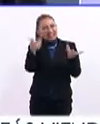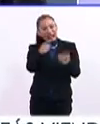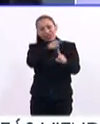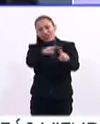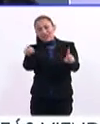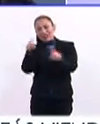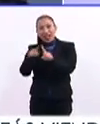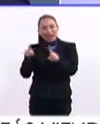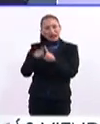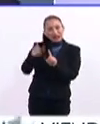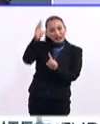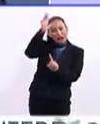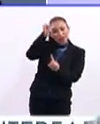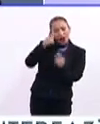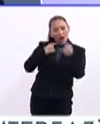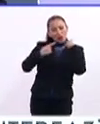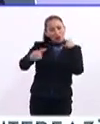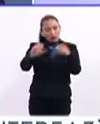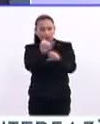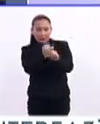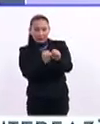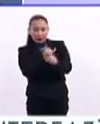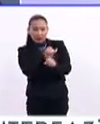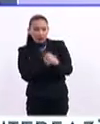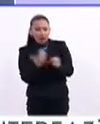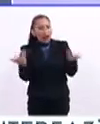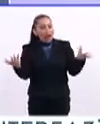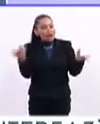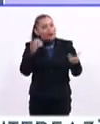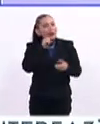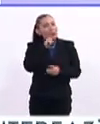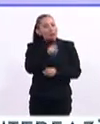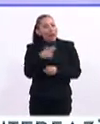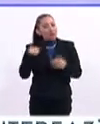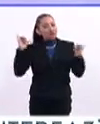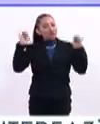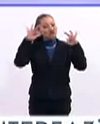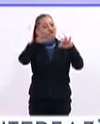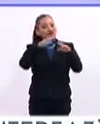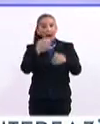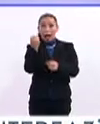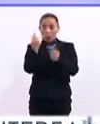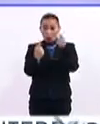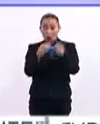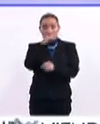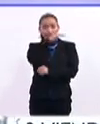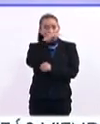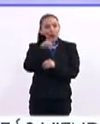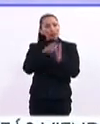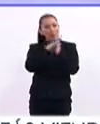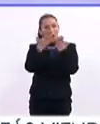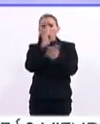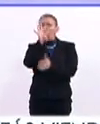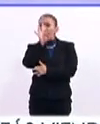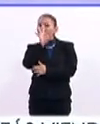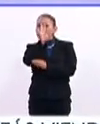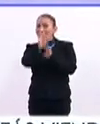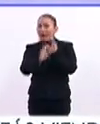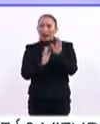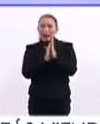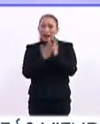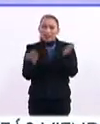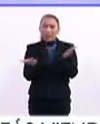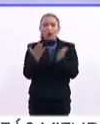este tipo de consensos, de investigación, la generación de eventos, muchos de ellos gratuitos, la publicación de 40 libros